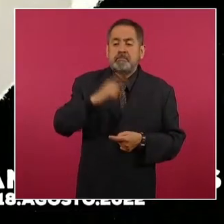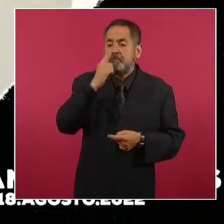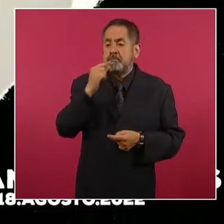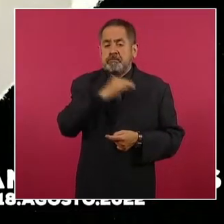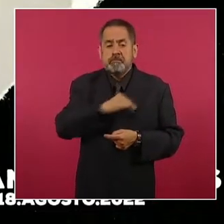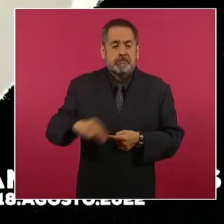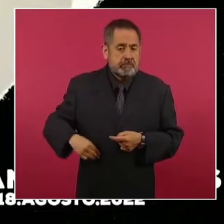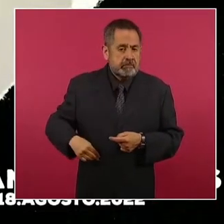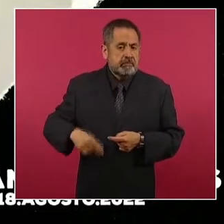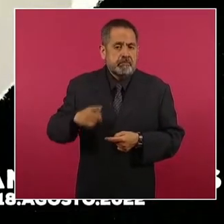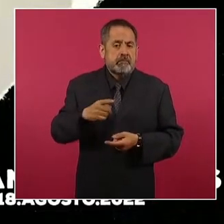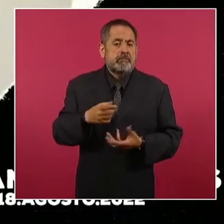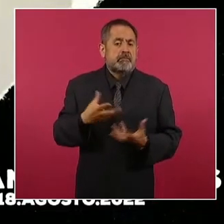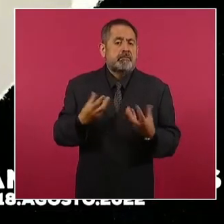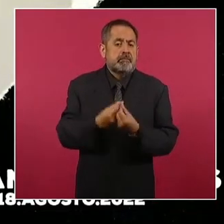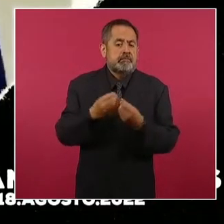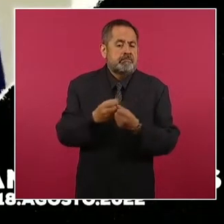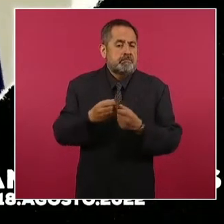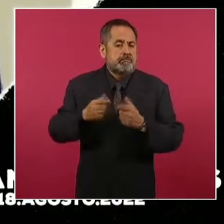y agentes del Estado.